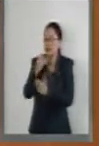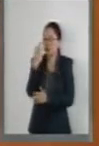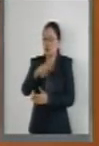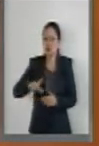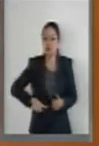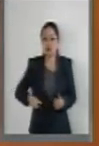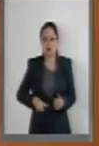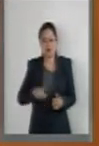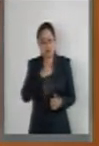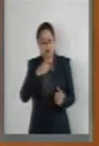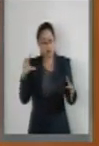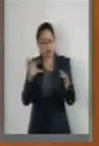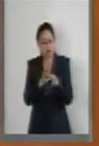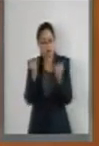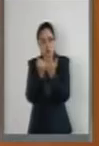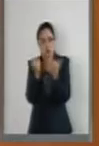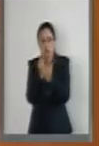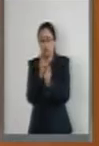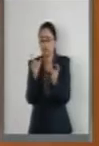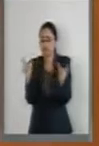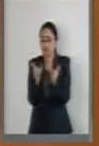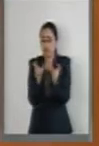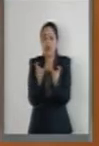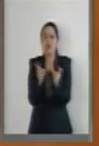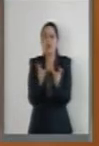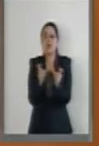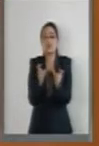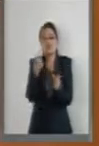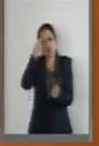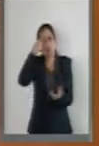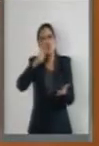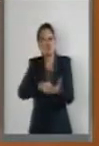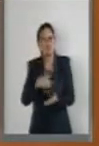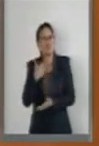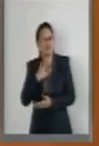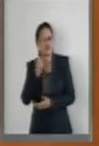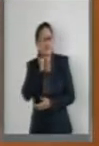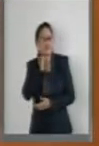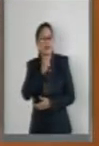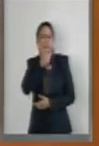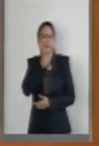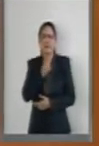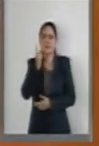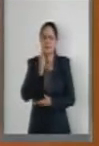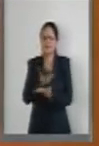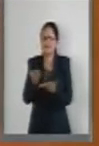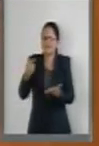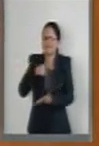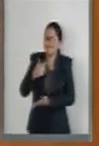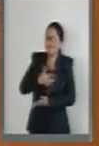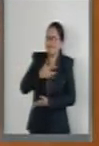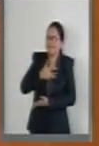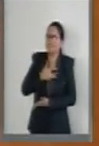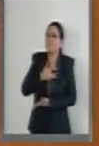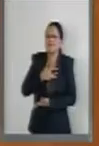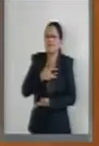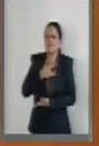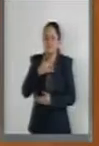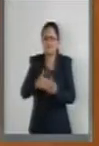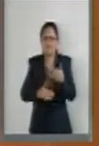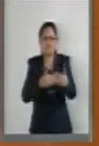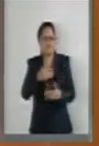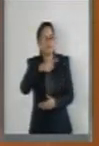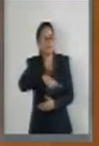Personas con Discapacidad. Este principio tendrá la función de transversalidad en ejecución y operación de las políticas